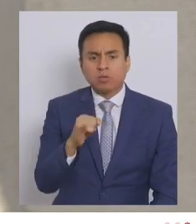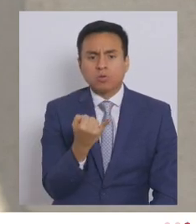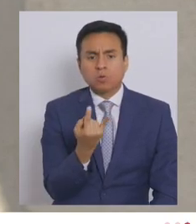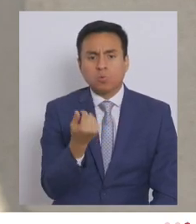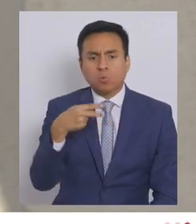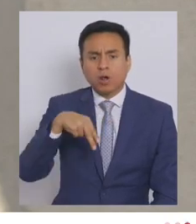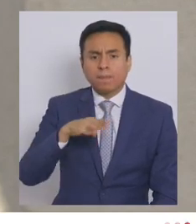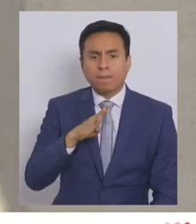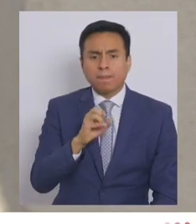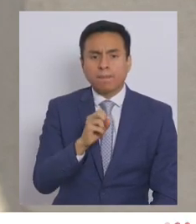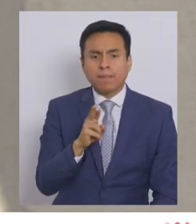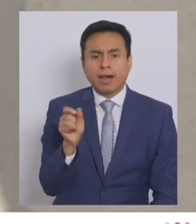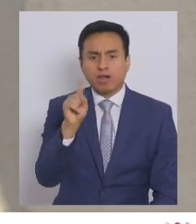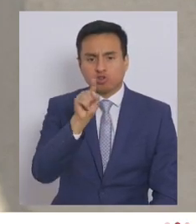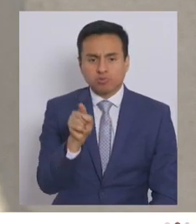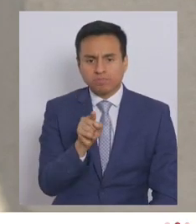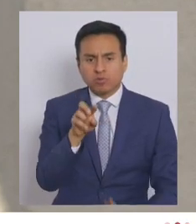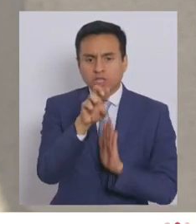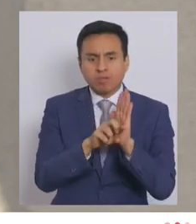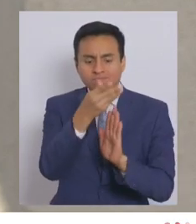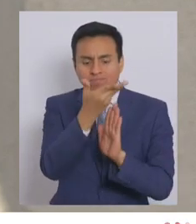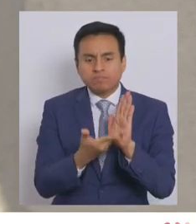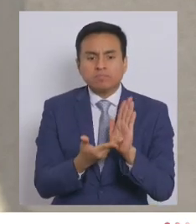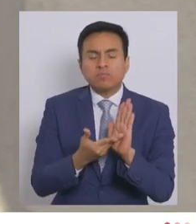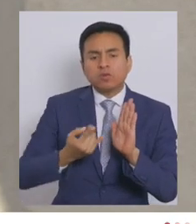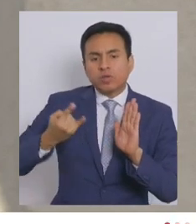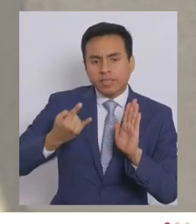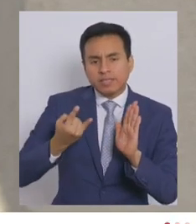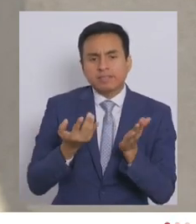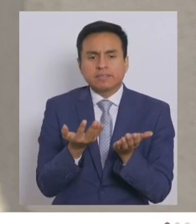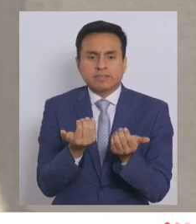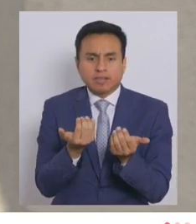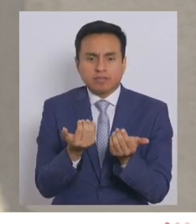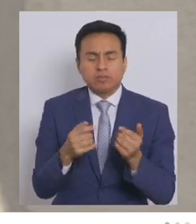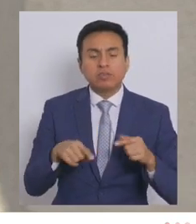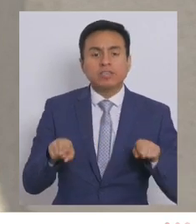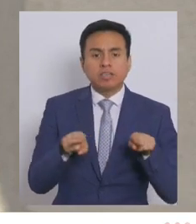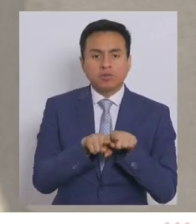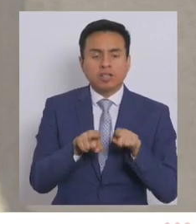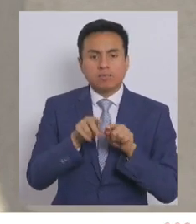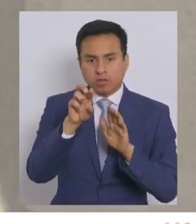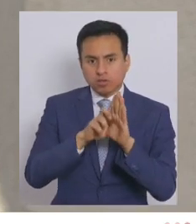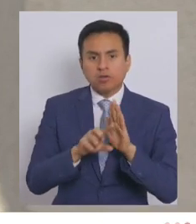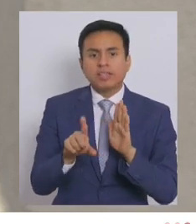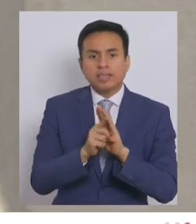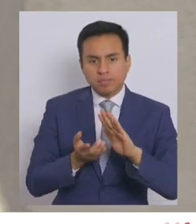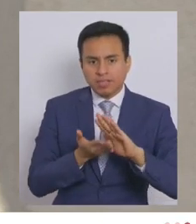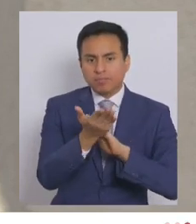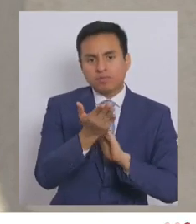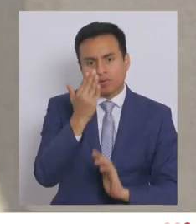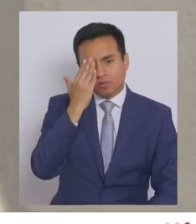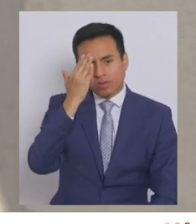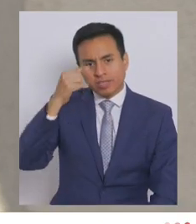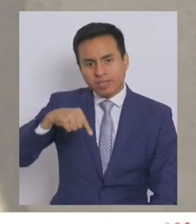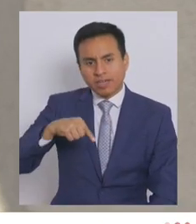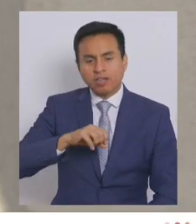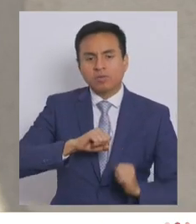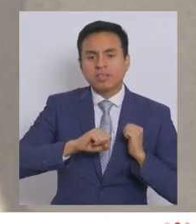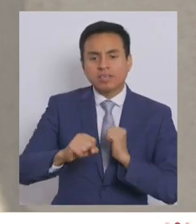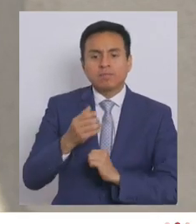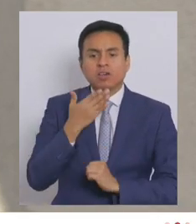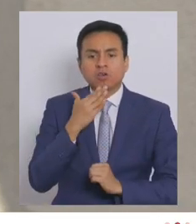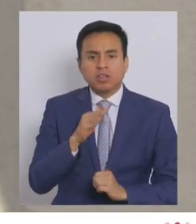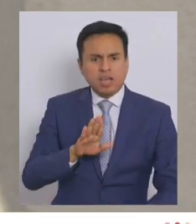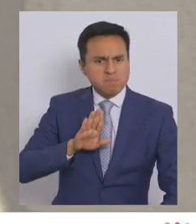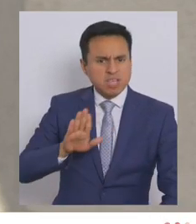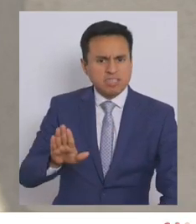estos proyectos son urgentes y son necesarios. Igual como el proyecto de ley que presentamos hoy día para combatir mejor